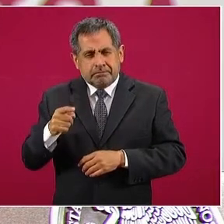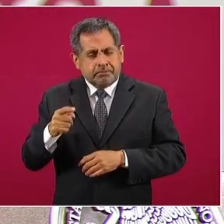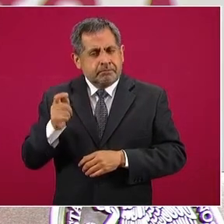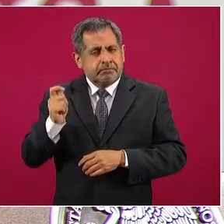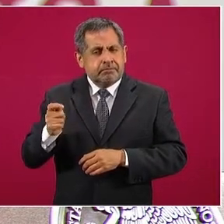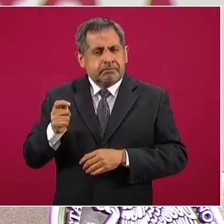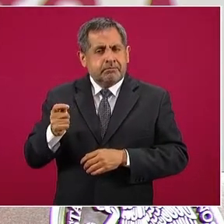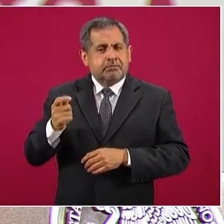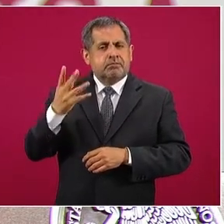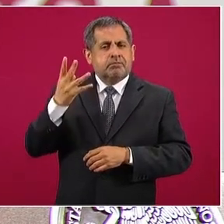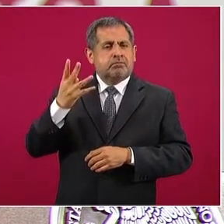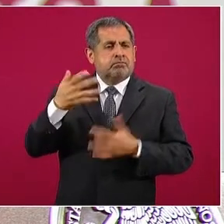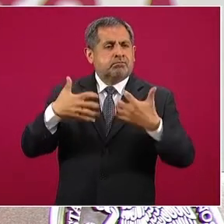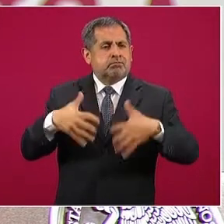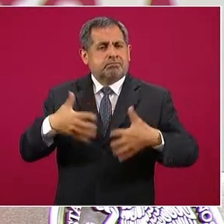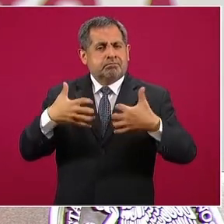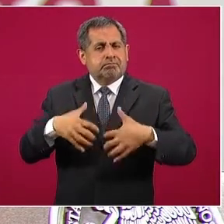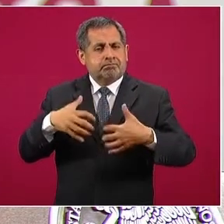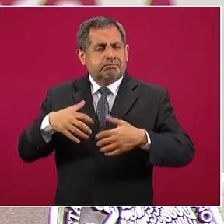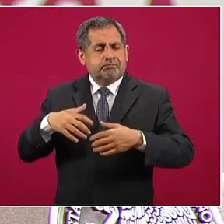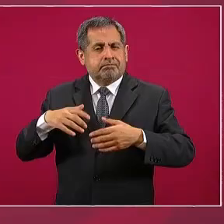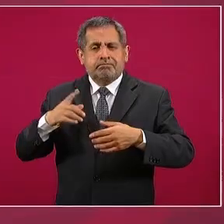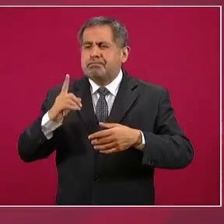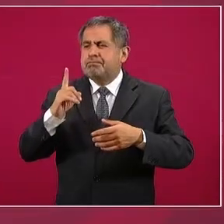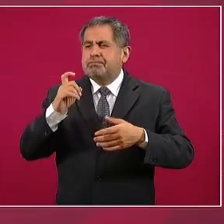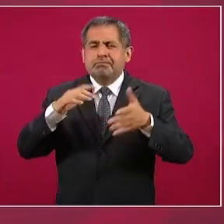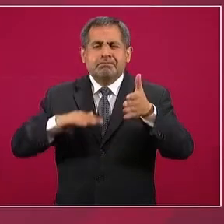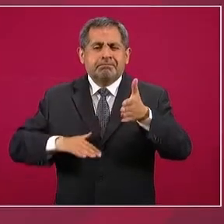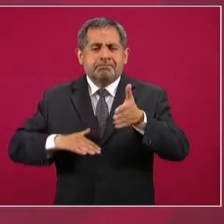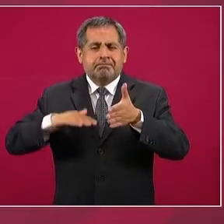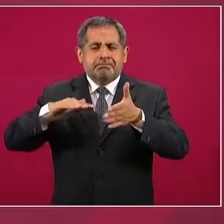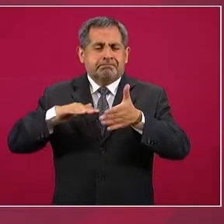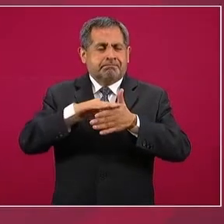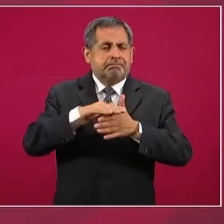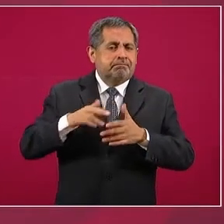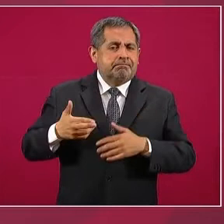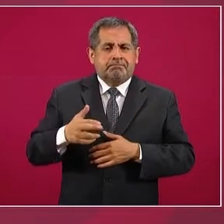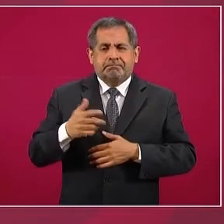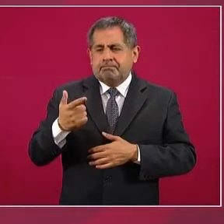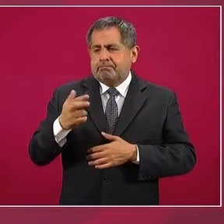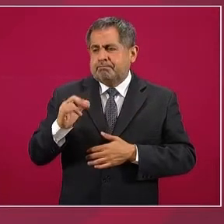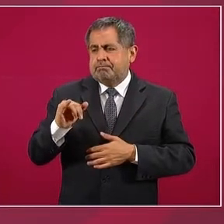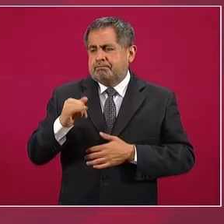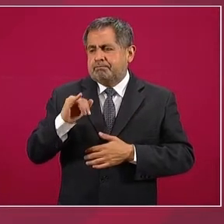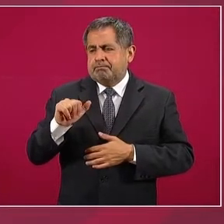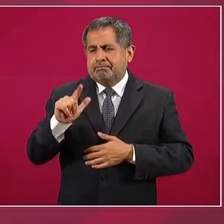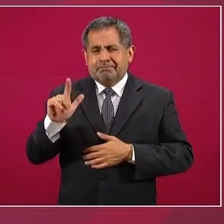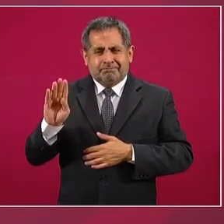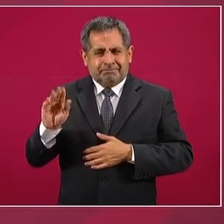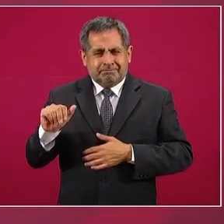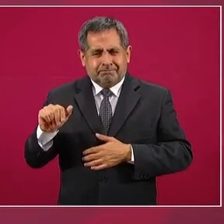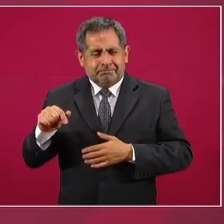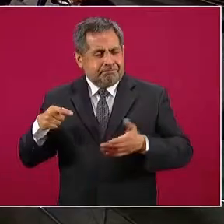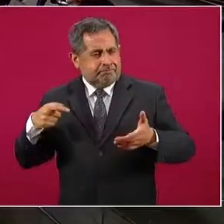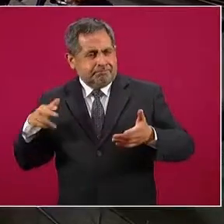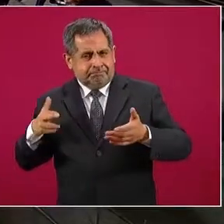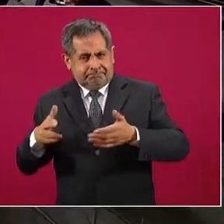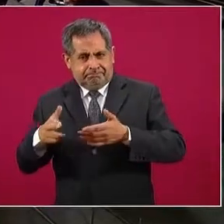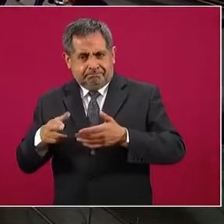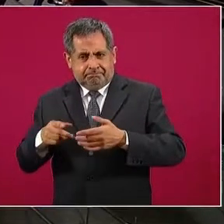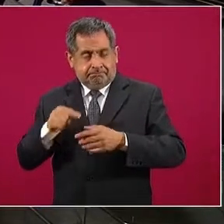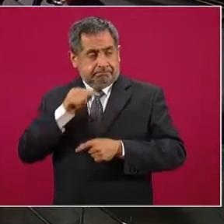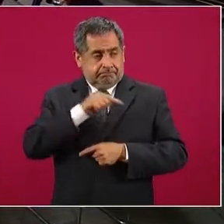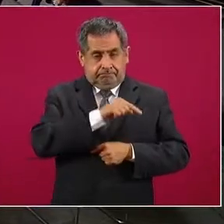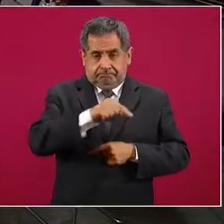hidroeléctricas, de las cuatro presas del río Grijalva, para que